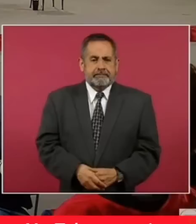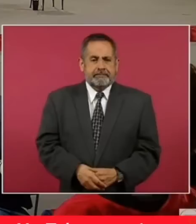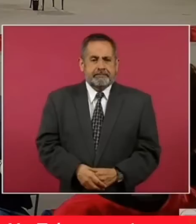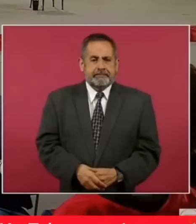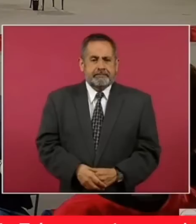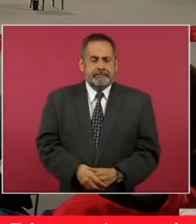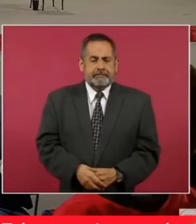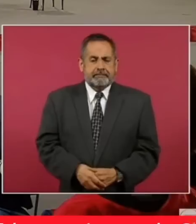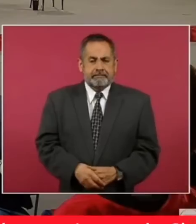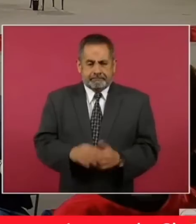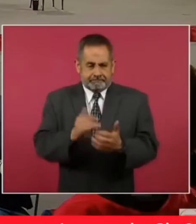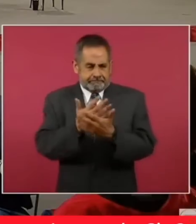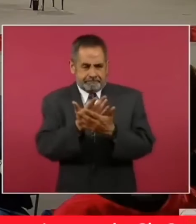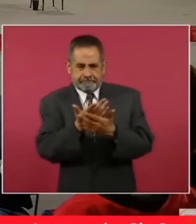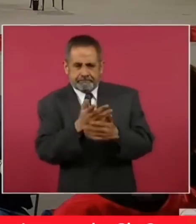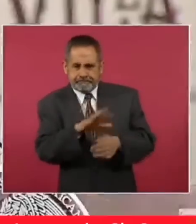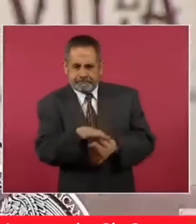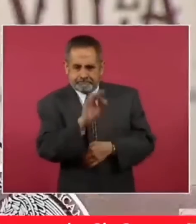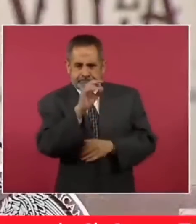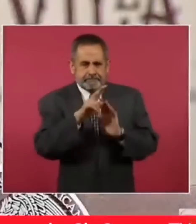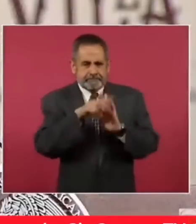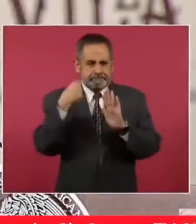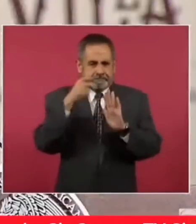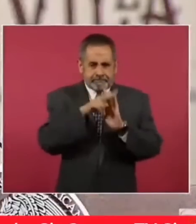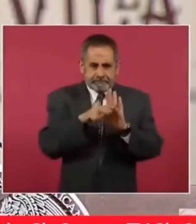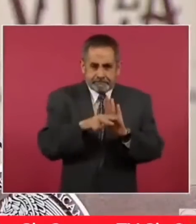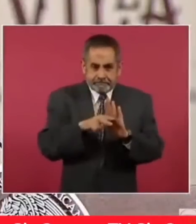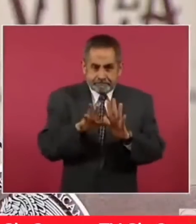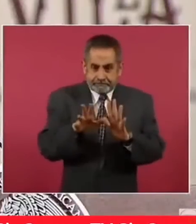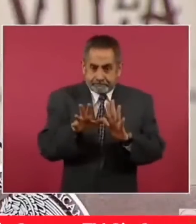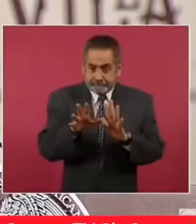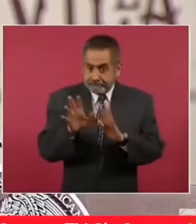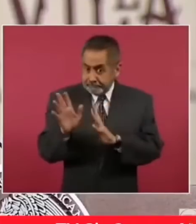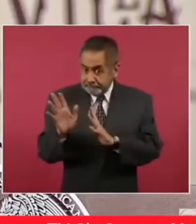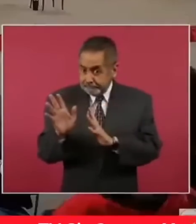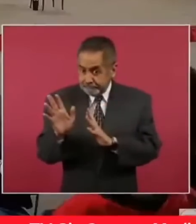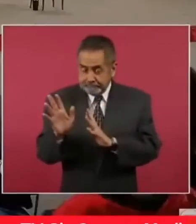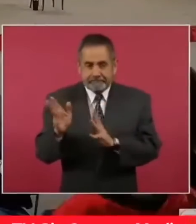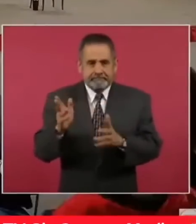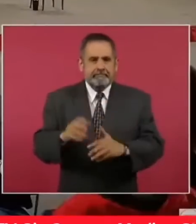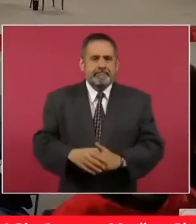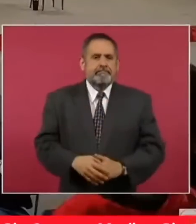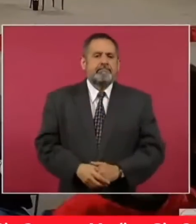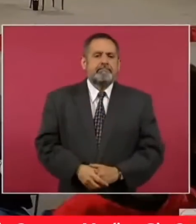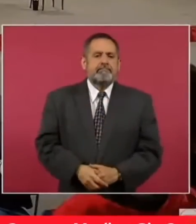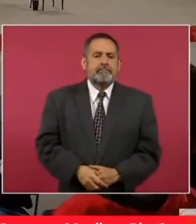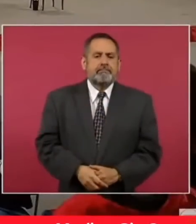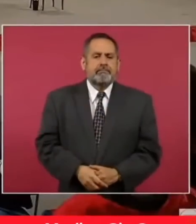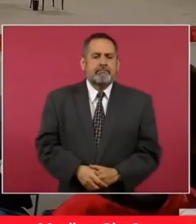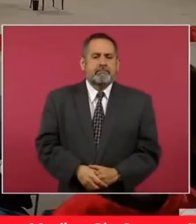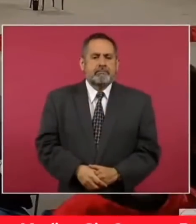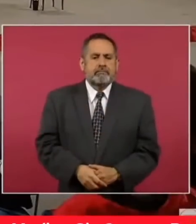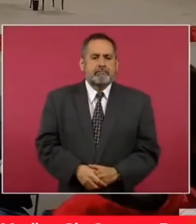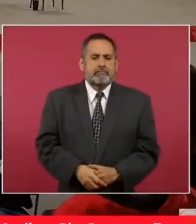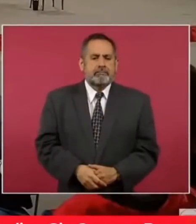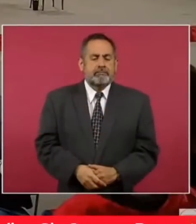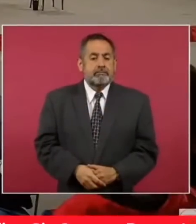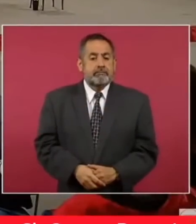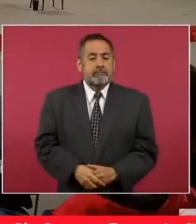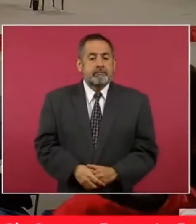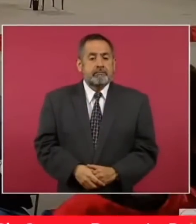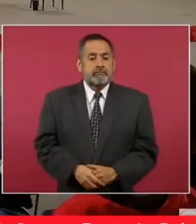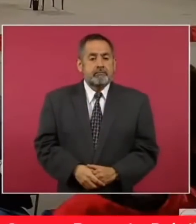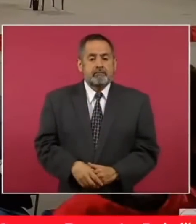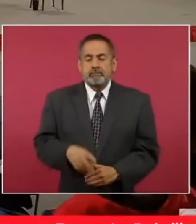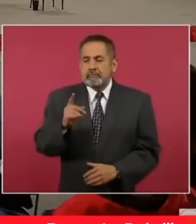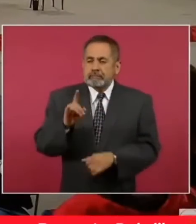Bueno, lo que encontramos en el video, les vamos a... ¿Ya está? No más fintas, Aurelio, goles. ¿Está bueno